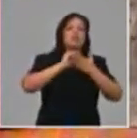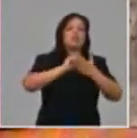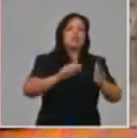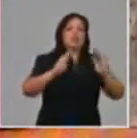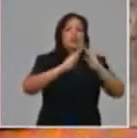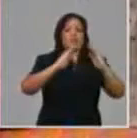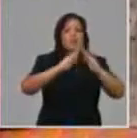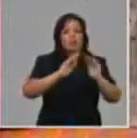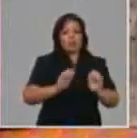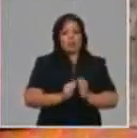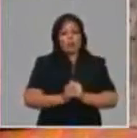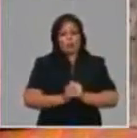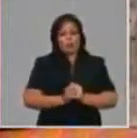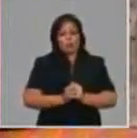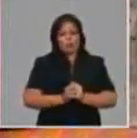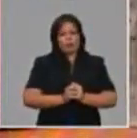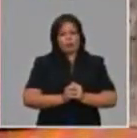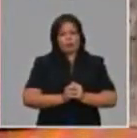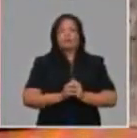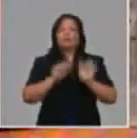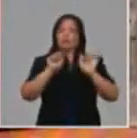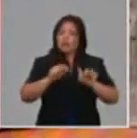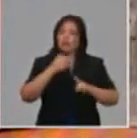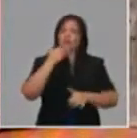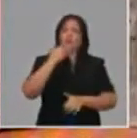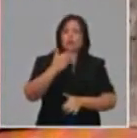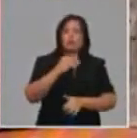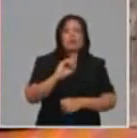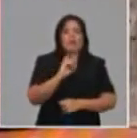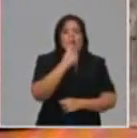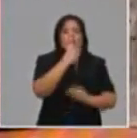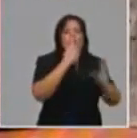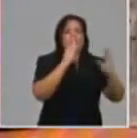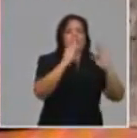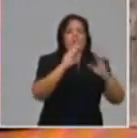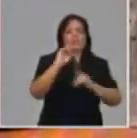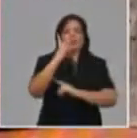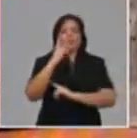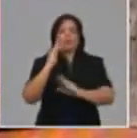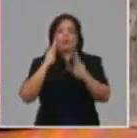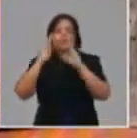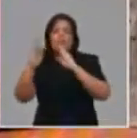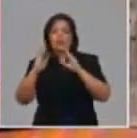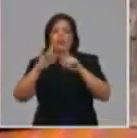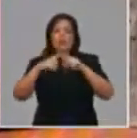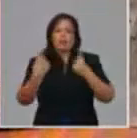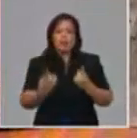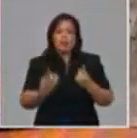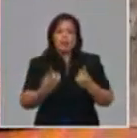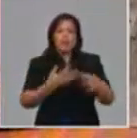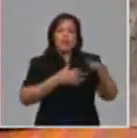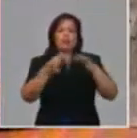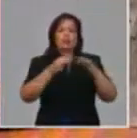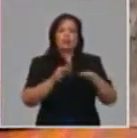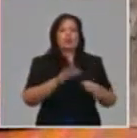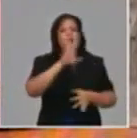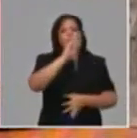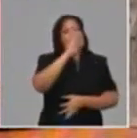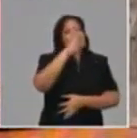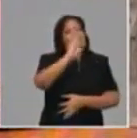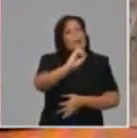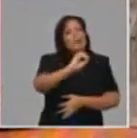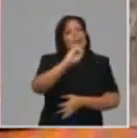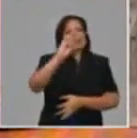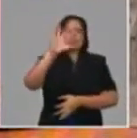es un complemento en una primera fase y en una segunda fase que estamos entre un 30 y un 50%. Tener la oferta del